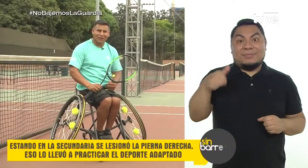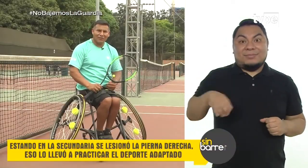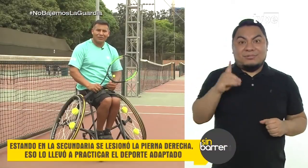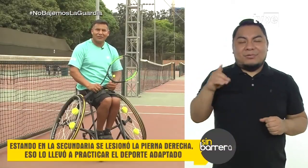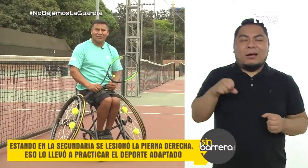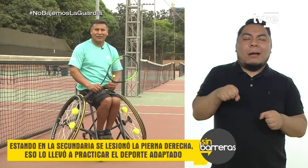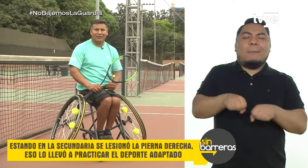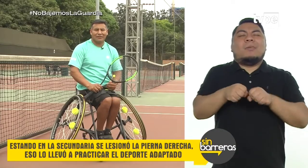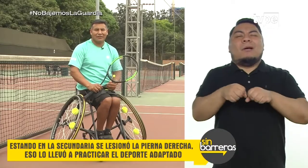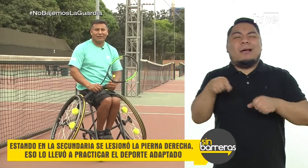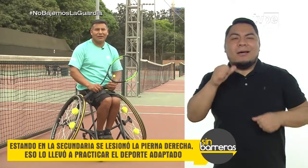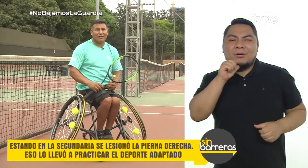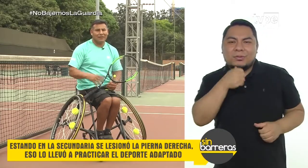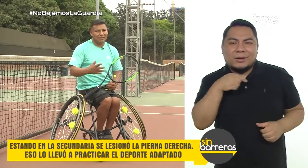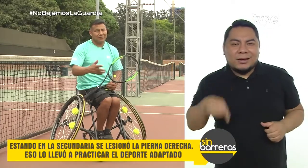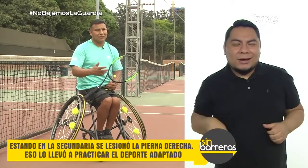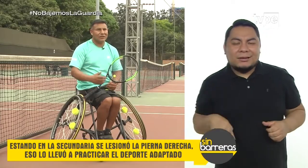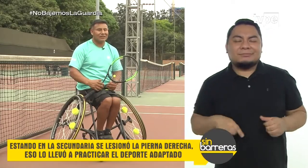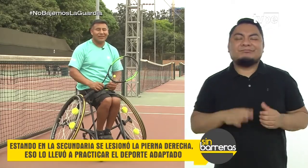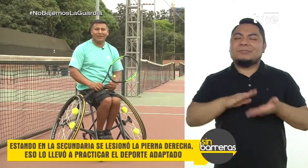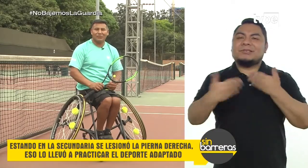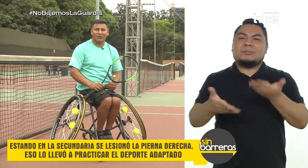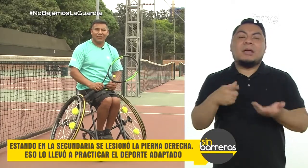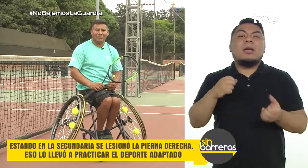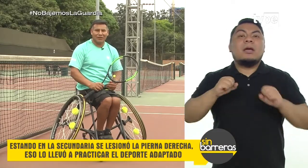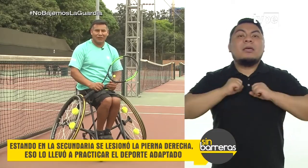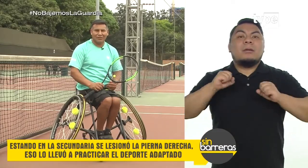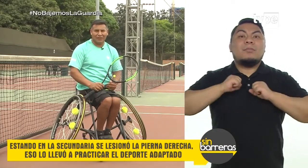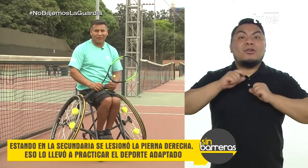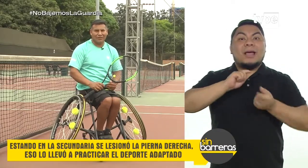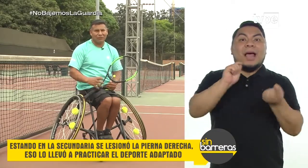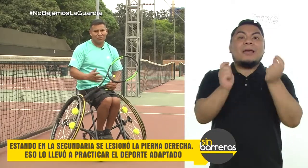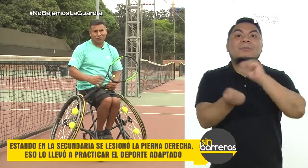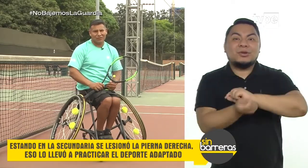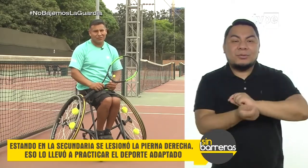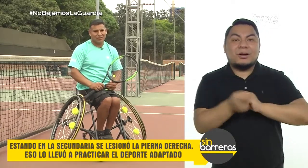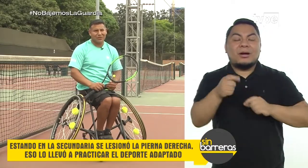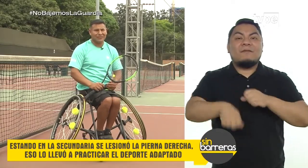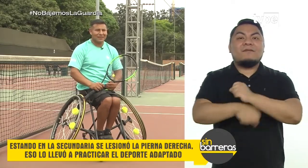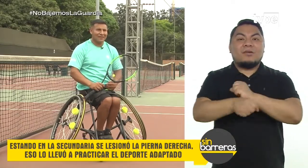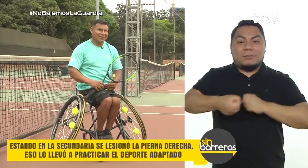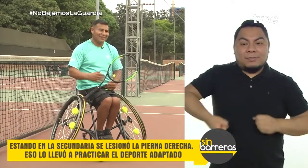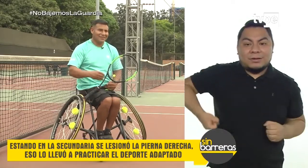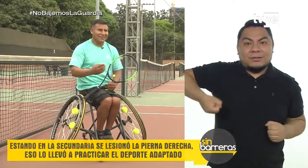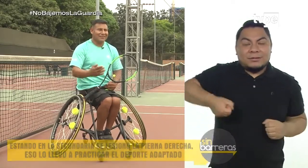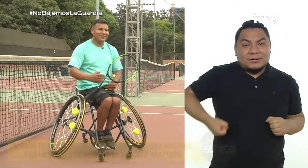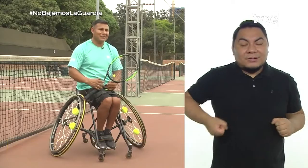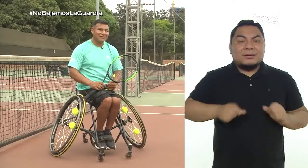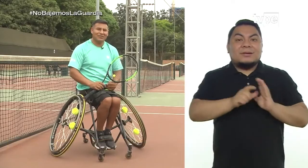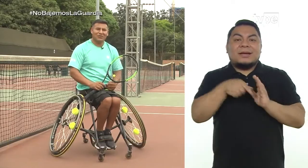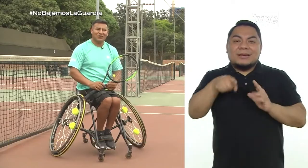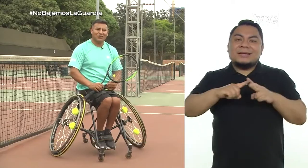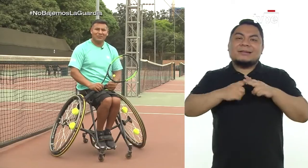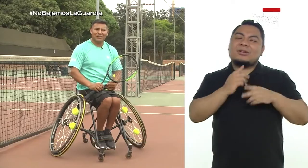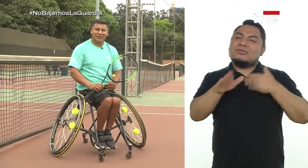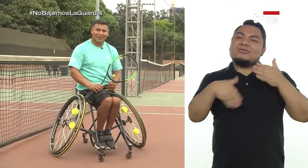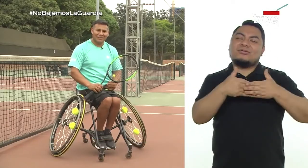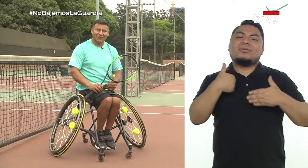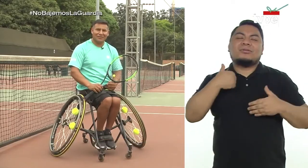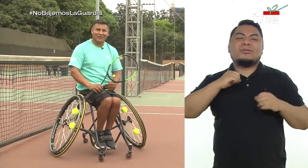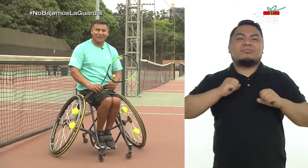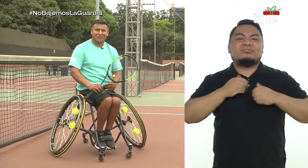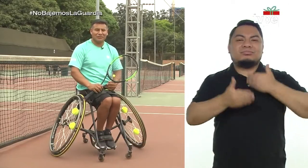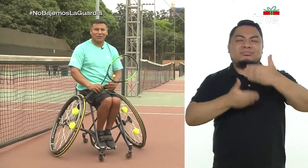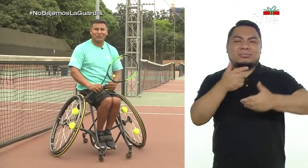es la buena, digamos. De ahí entré al deporte adaptado, que había futbol bastones. Y de ahí inició toda mi